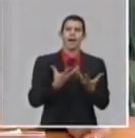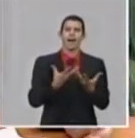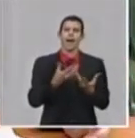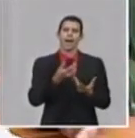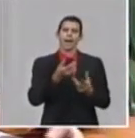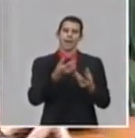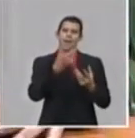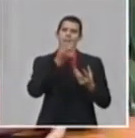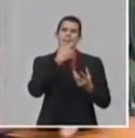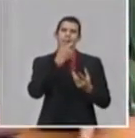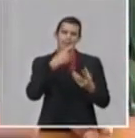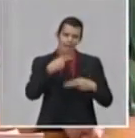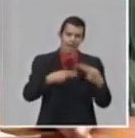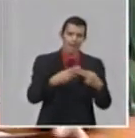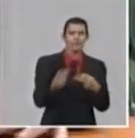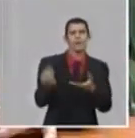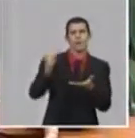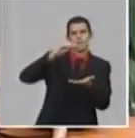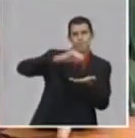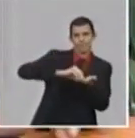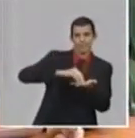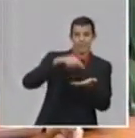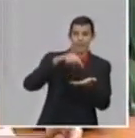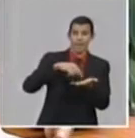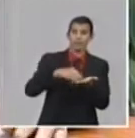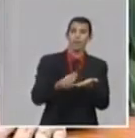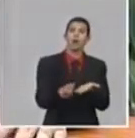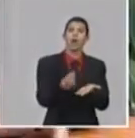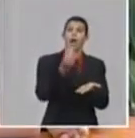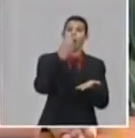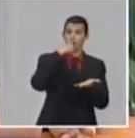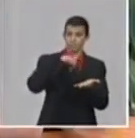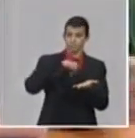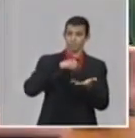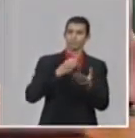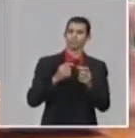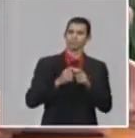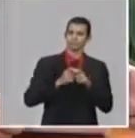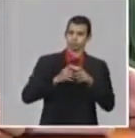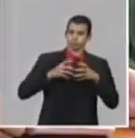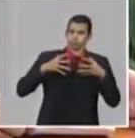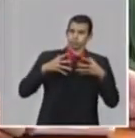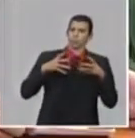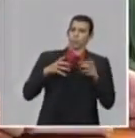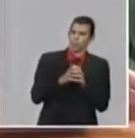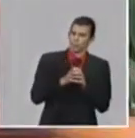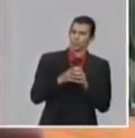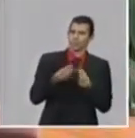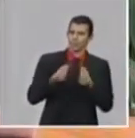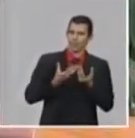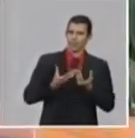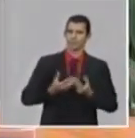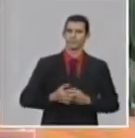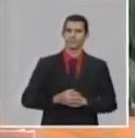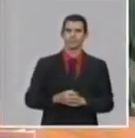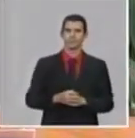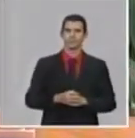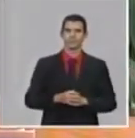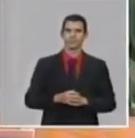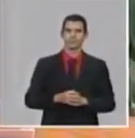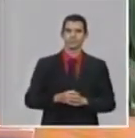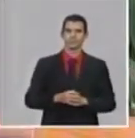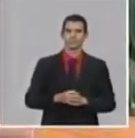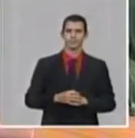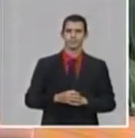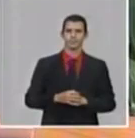nuestro grupo de trabajo, hacemos reuniones, hacemos debates, es científico, no una tormenta de citocina, pero es una tormenta de IEA